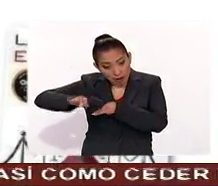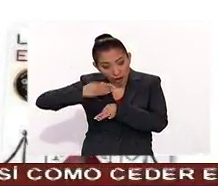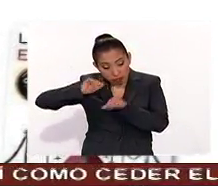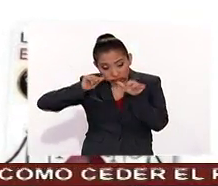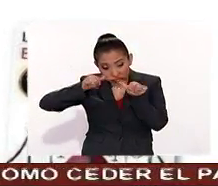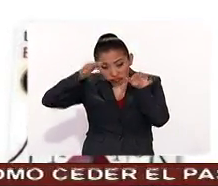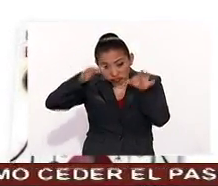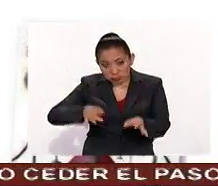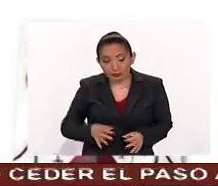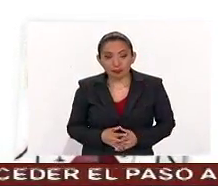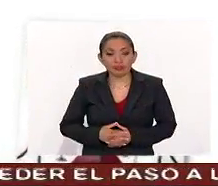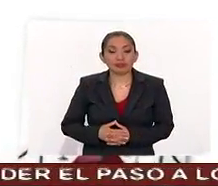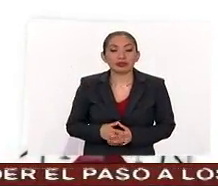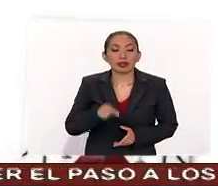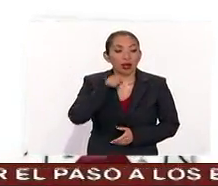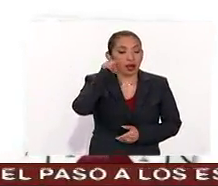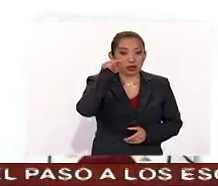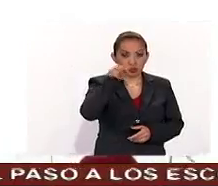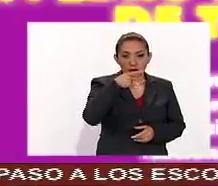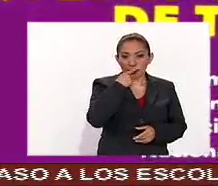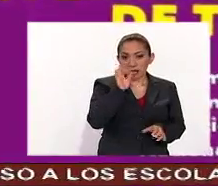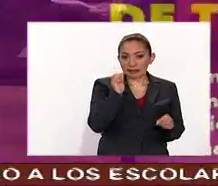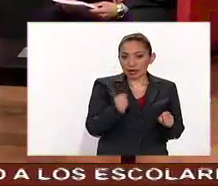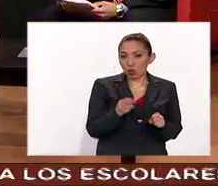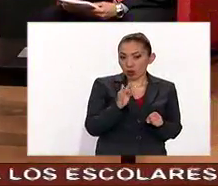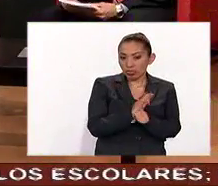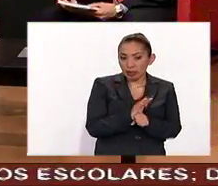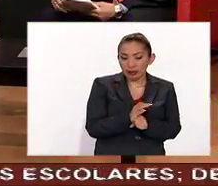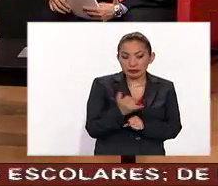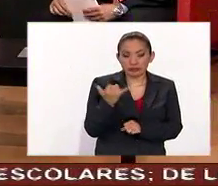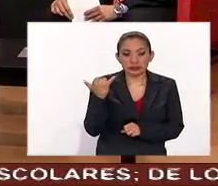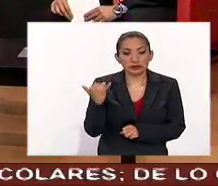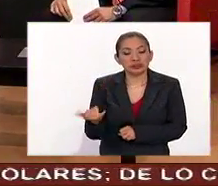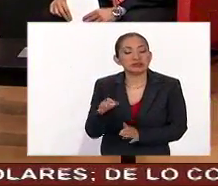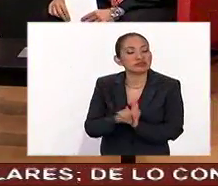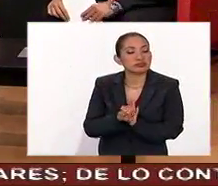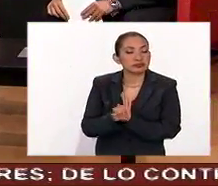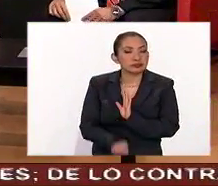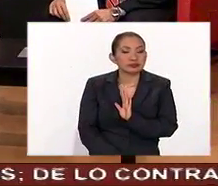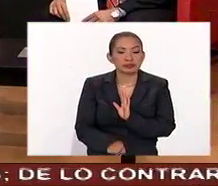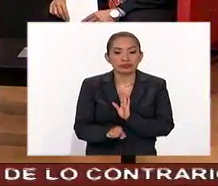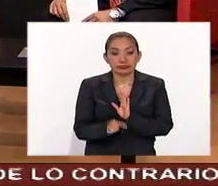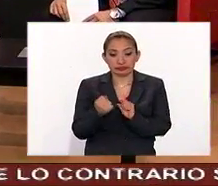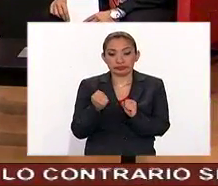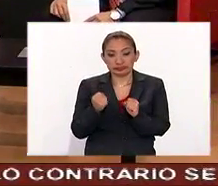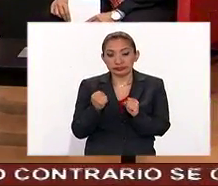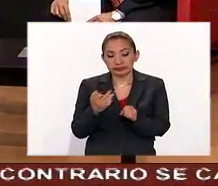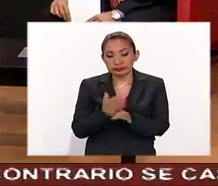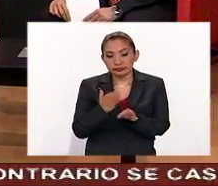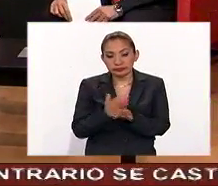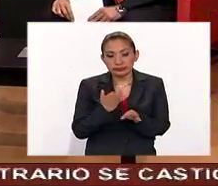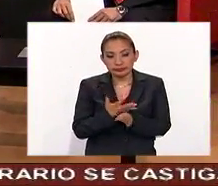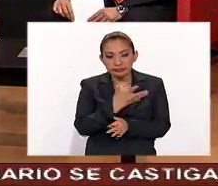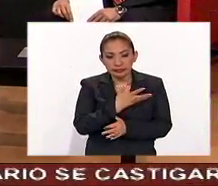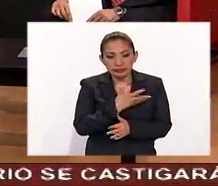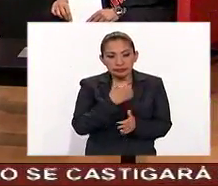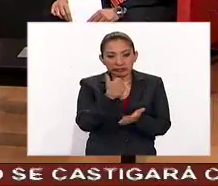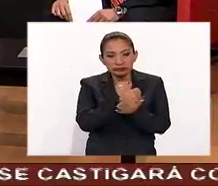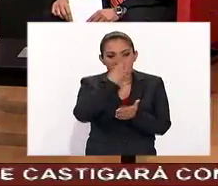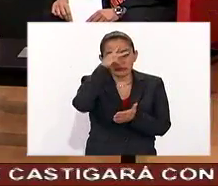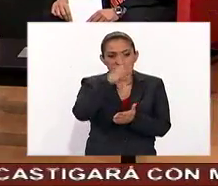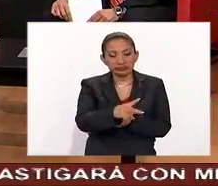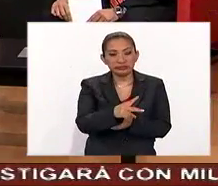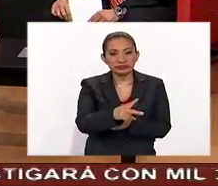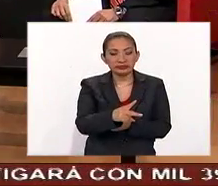forma correcta. Y tú hablas de la seguridad y qué ejemplo tan fuerte en este momento tenemos en la Ciudad de